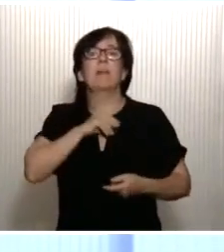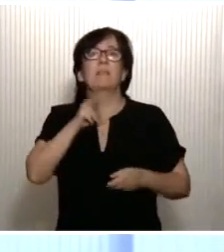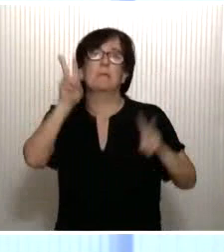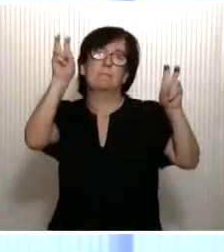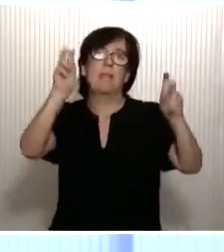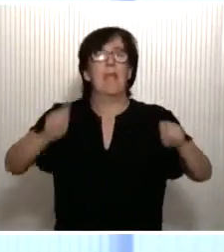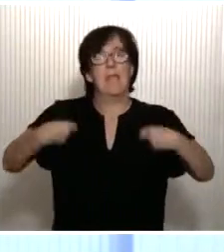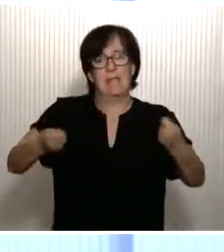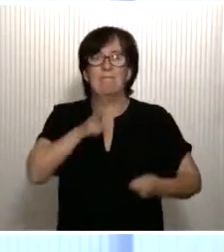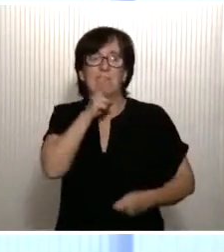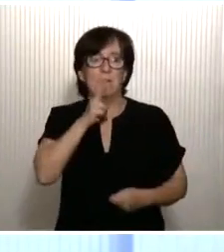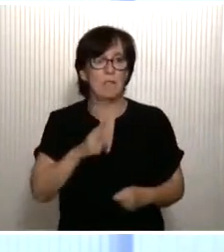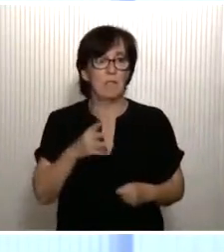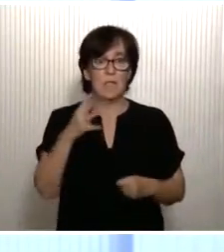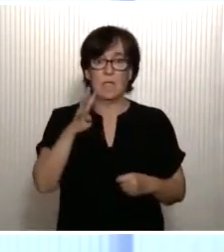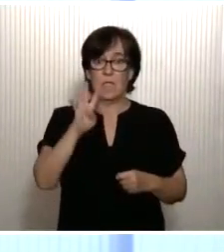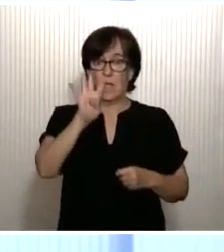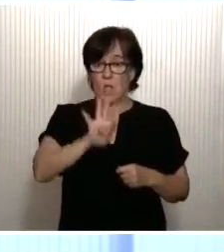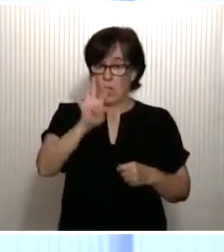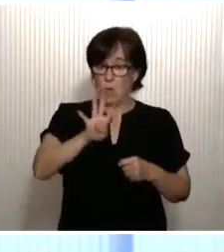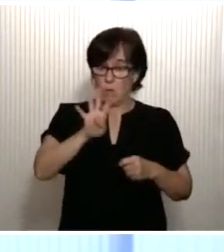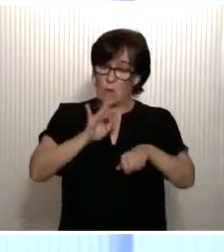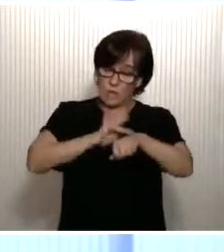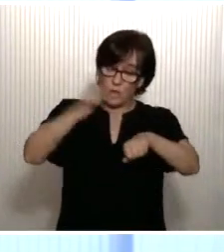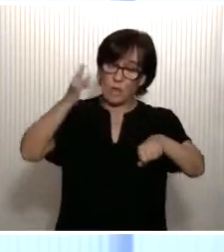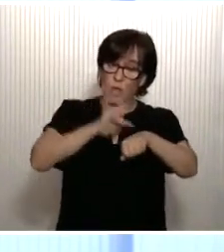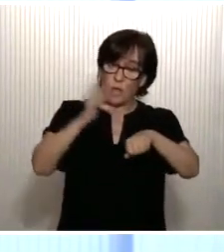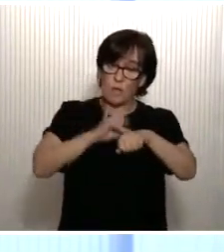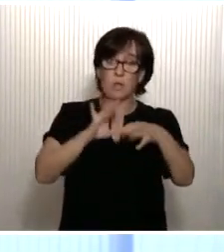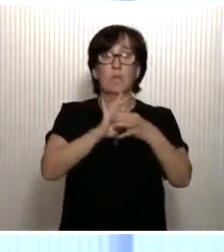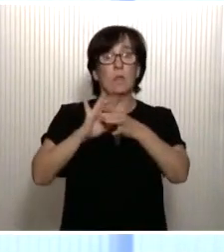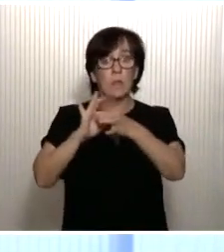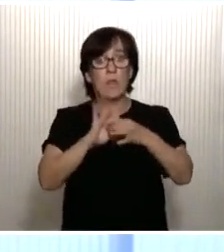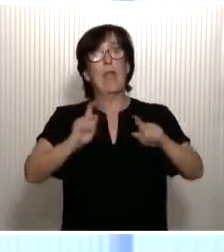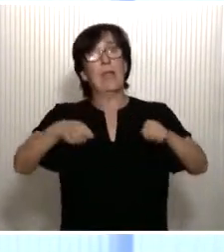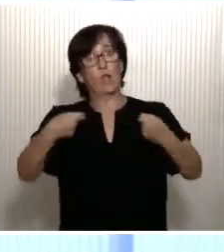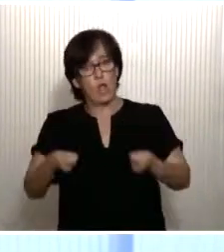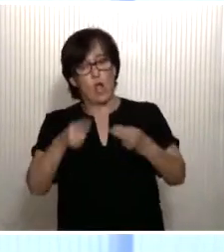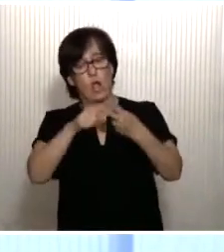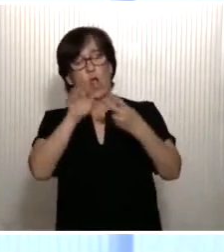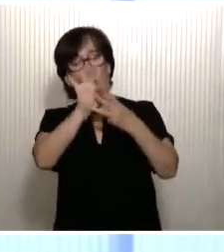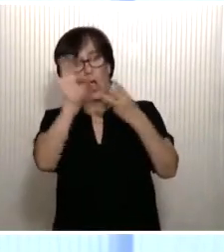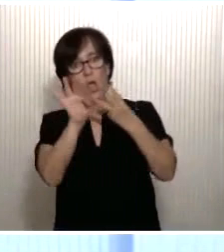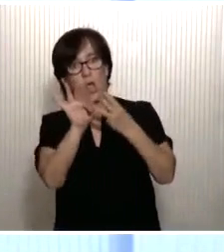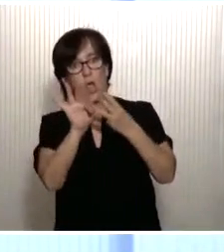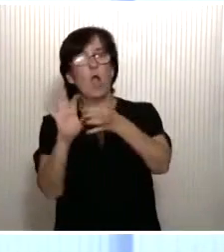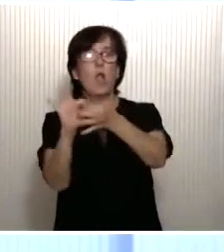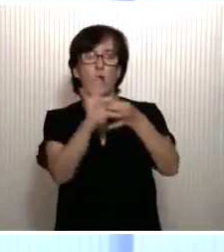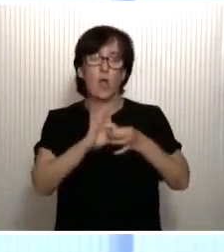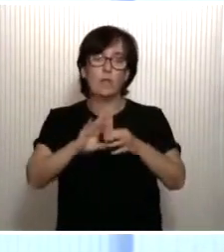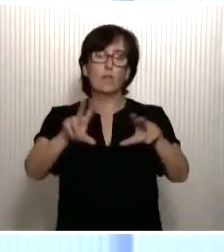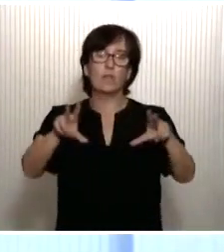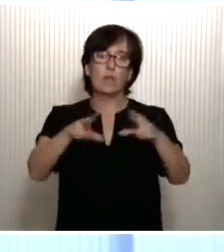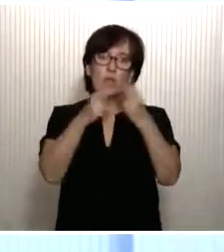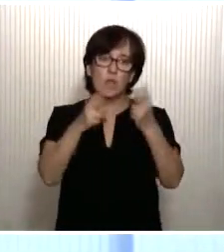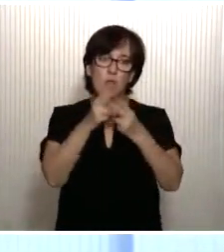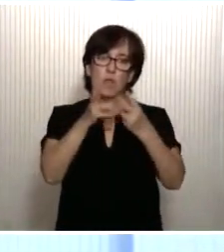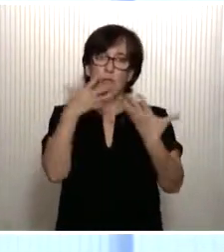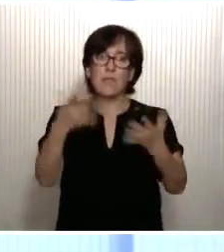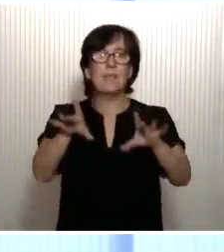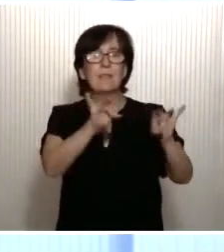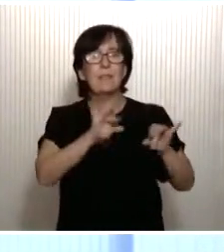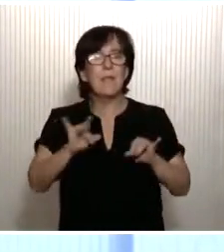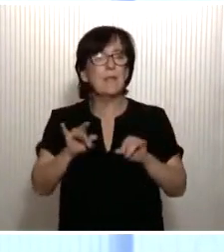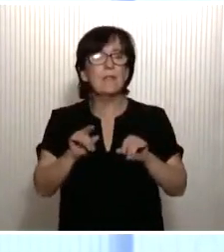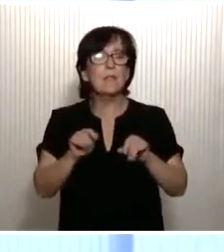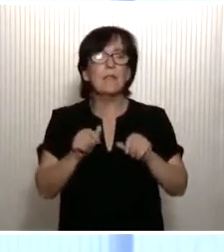Y, cuarto lugar, junto con la transición digital, junto con la transición ecológica, junto con la cohesión social y territorial para que nadie quede